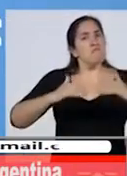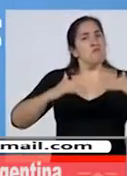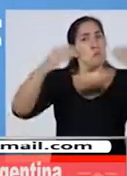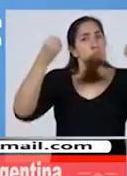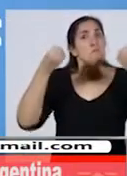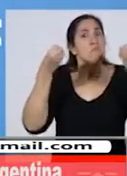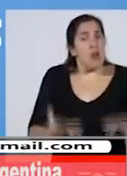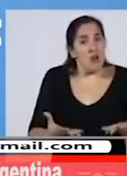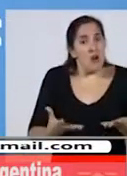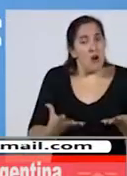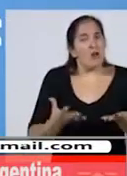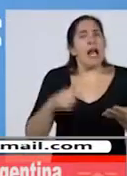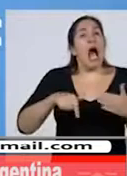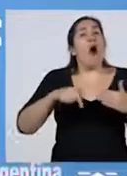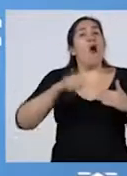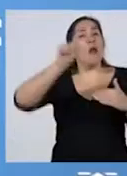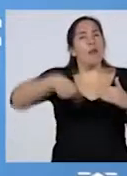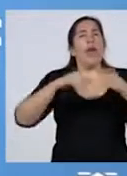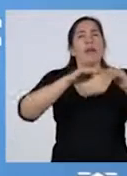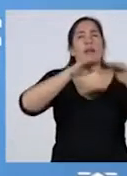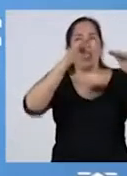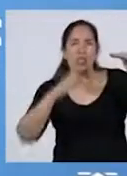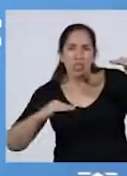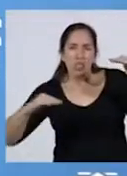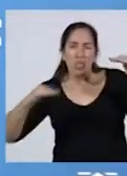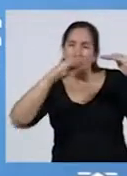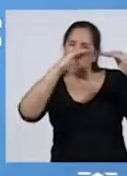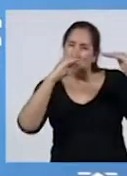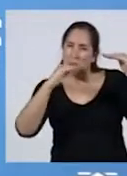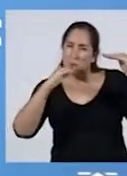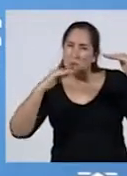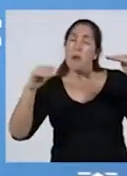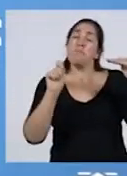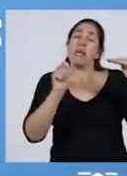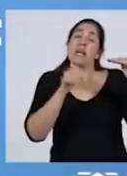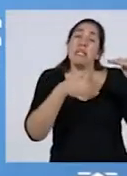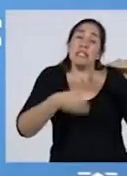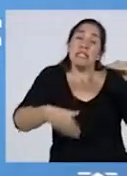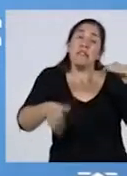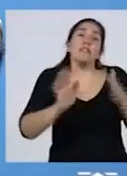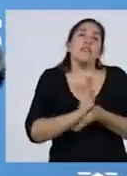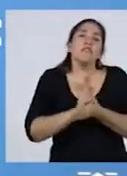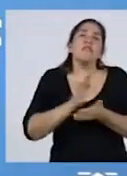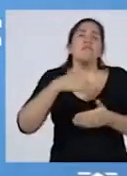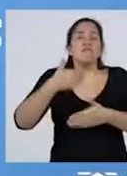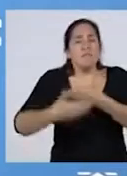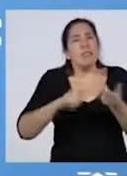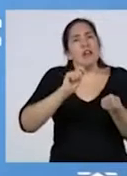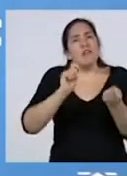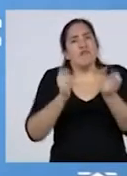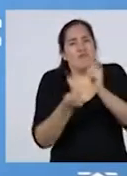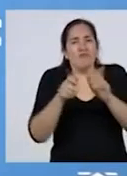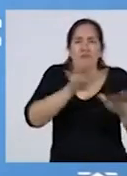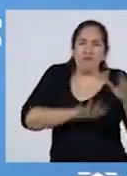Vamos a tener unos meses en los cuales lo que estamos decidiendo y las cosas que hemos formulado tienen que madurar, pero vamos a